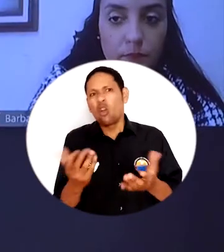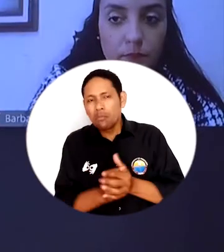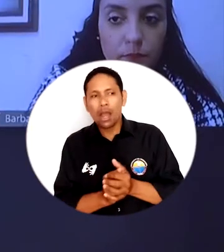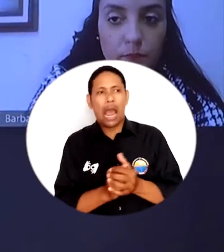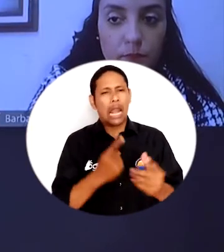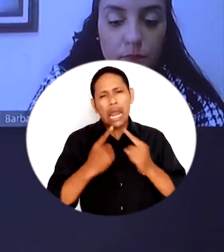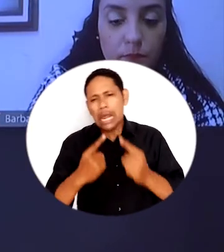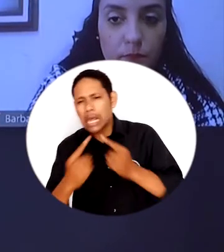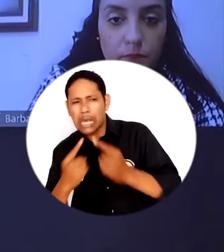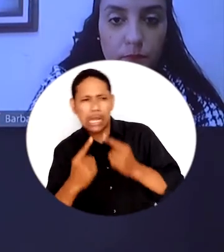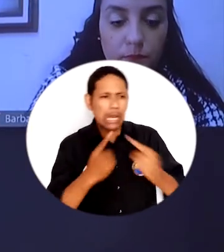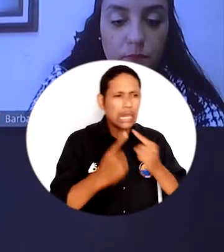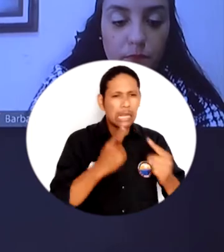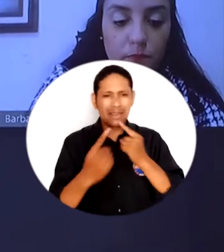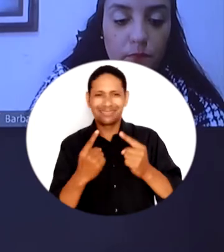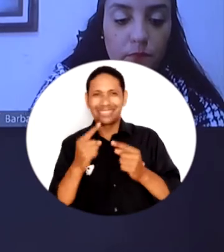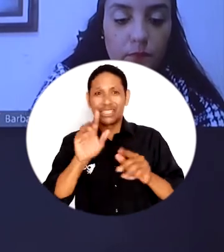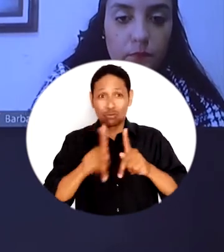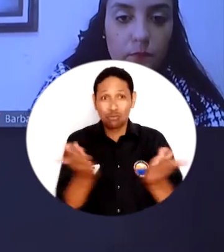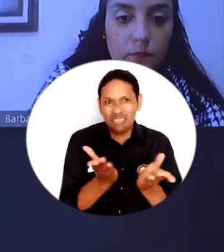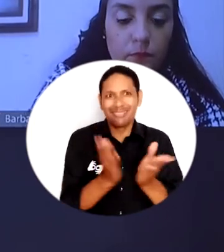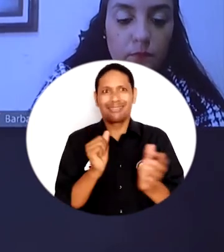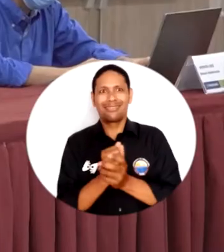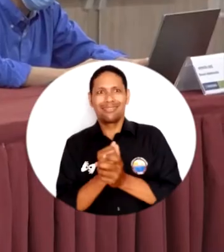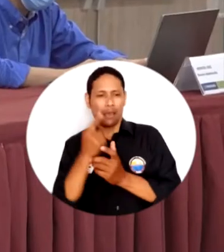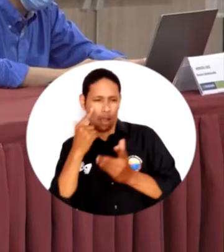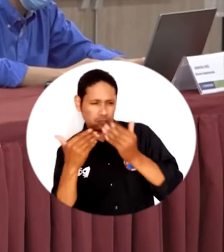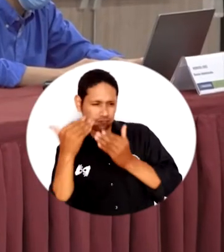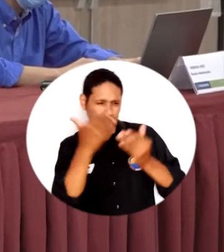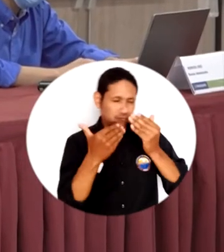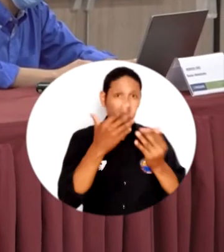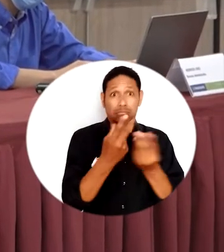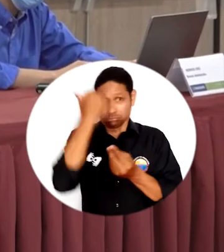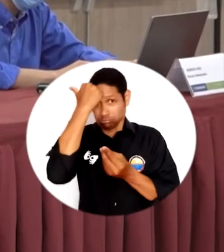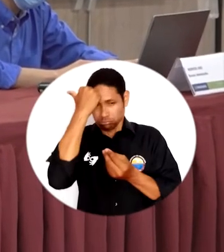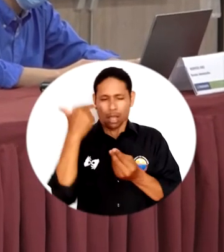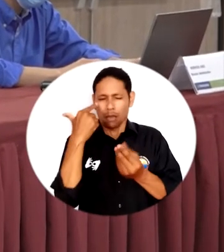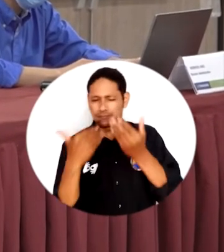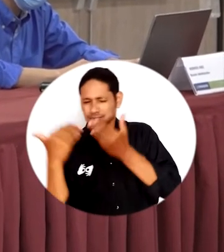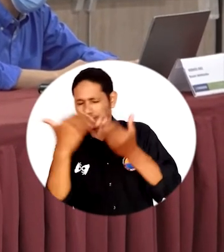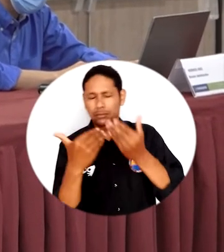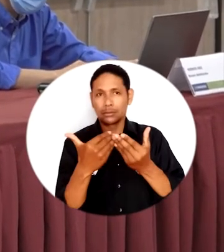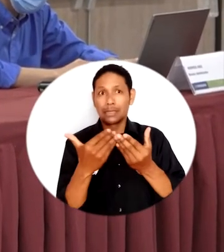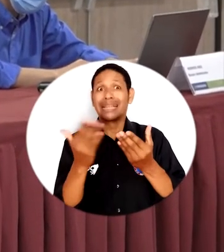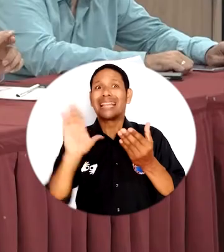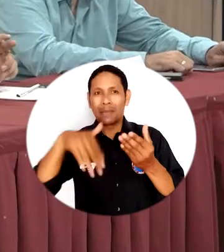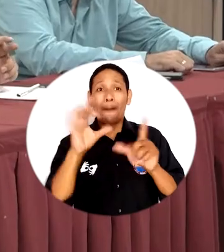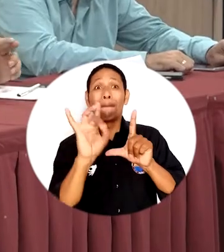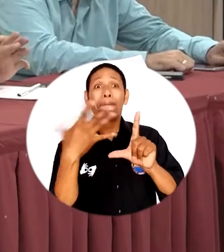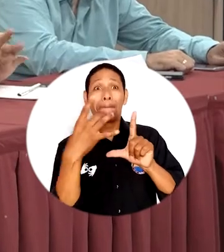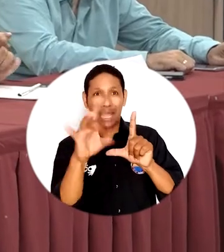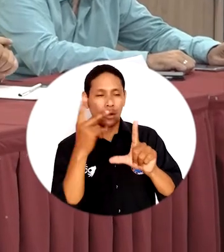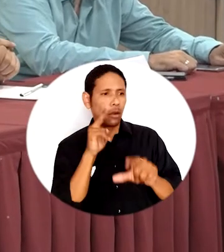cierre se cumplió con espacios de diálogo privado entre los pares y estudiantes, así como con docentes de la institución. Seguidamente se